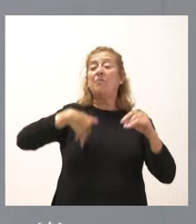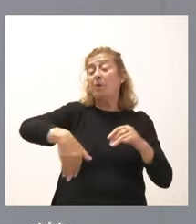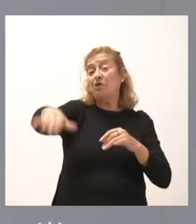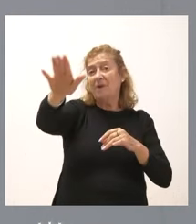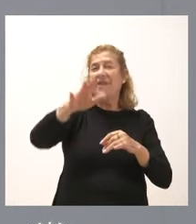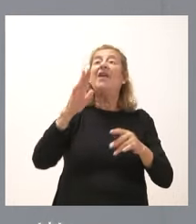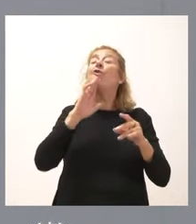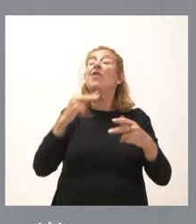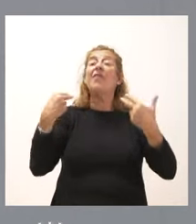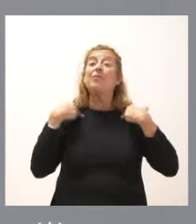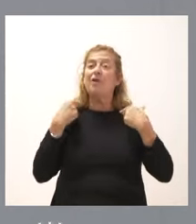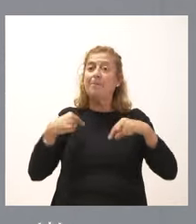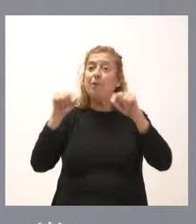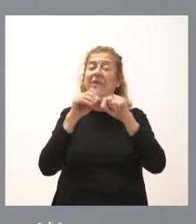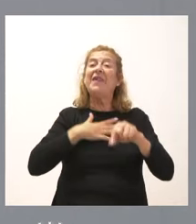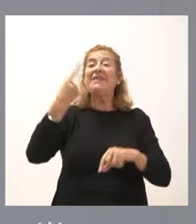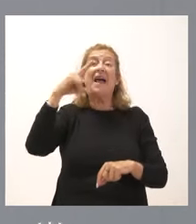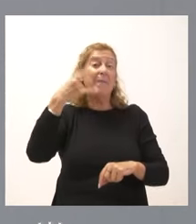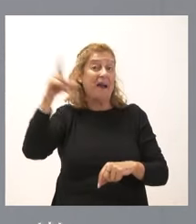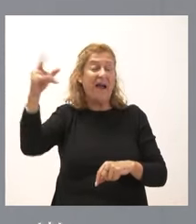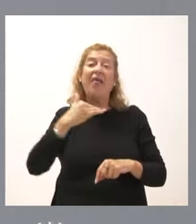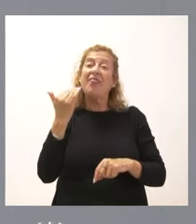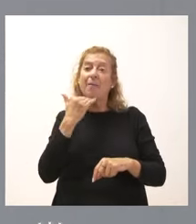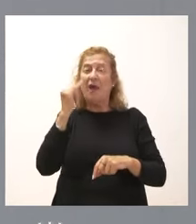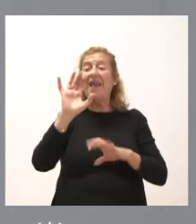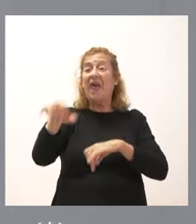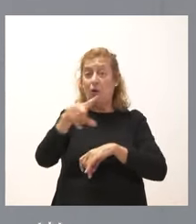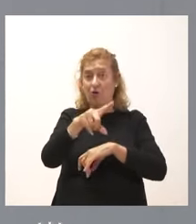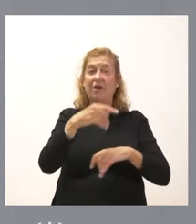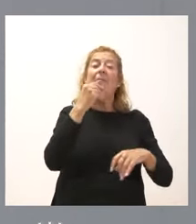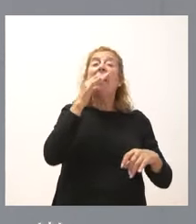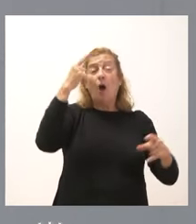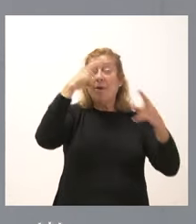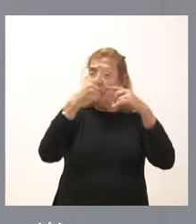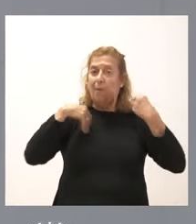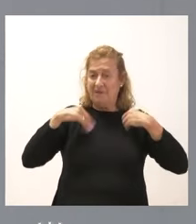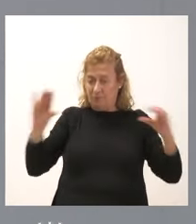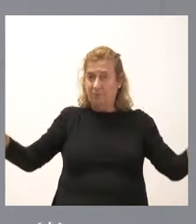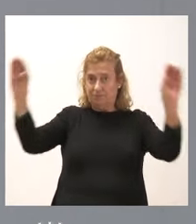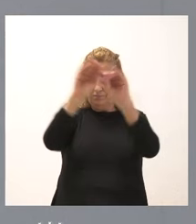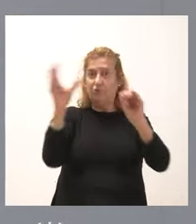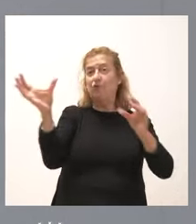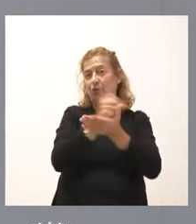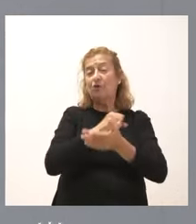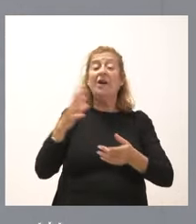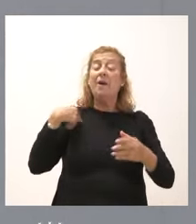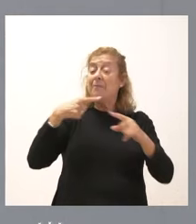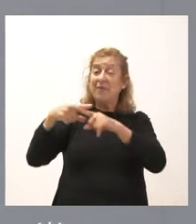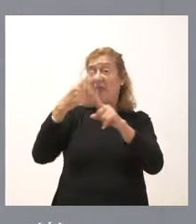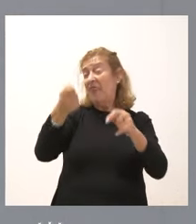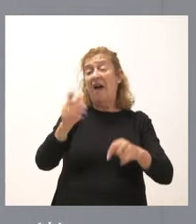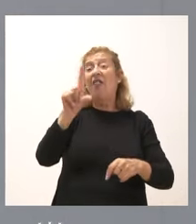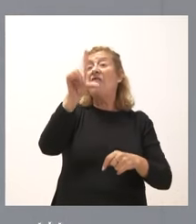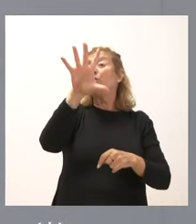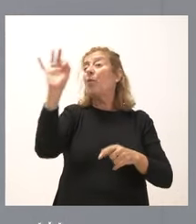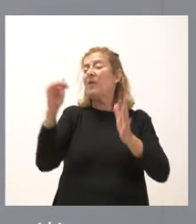de las diputaciones provinciales de Salamanca, Zamora y León para ese mismo objetivo y, por tanto, entre todos pondremos 150.000 euros para esta